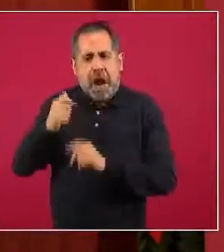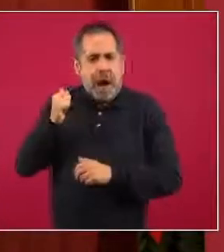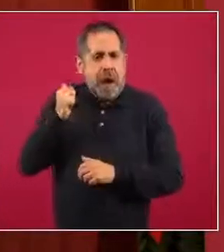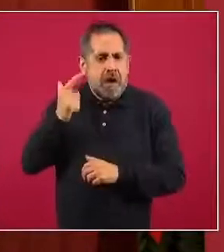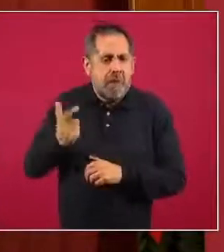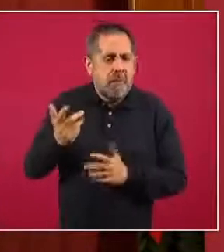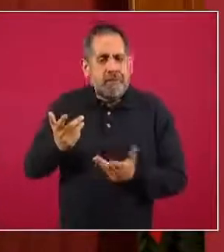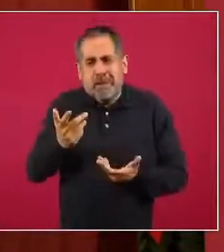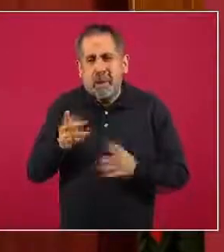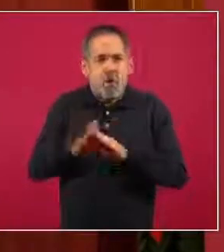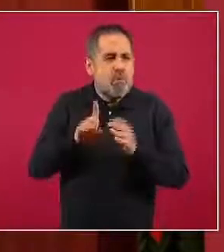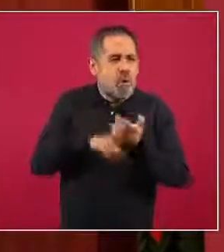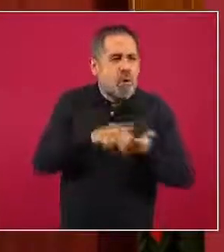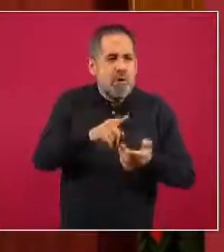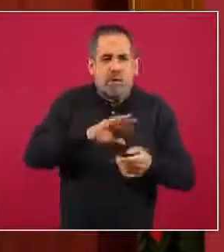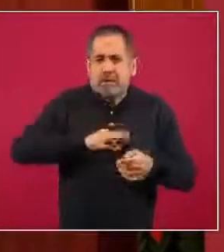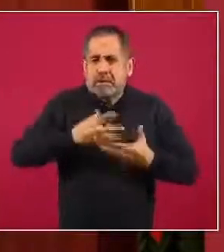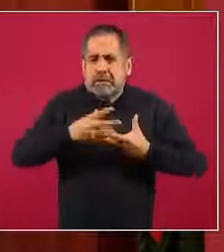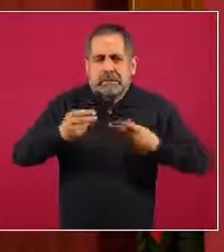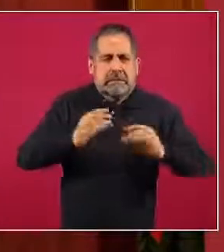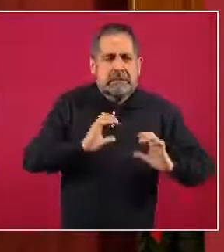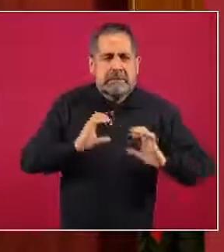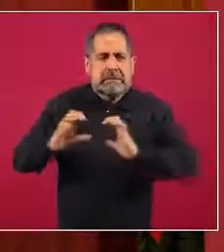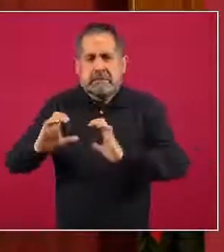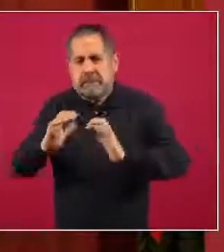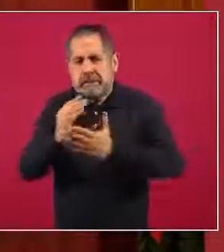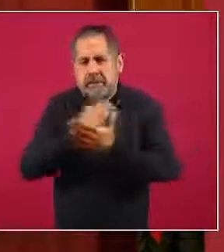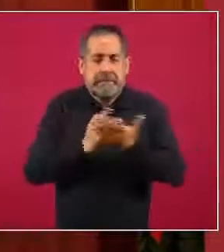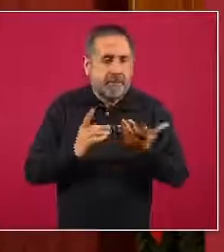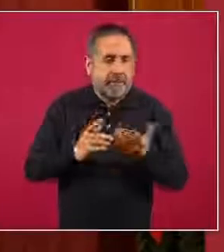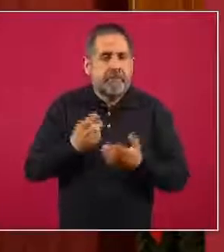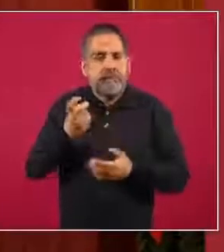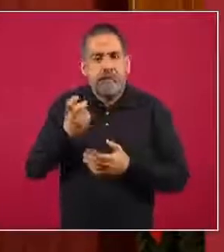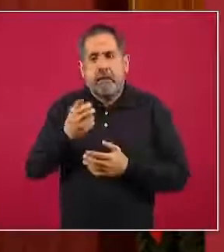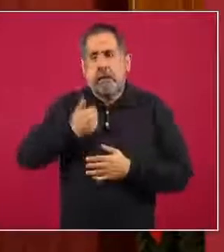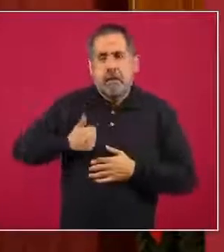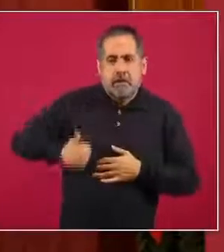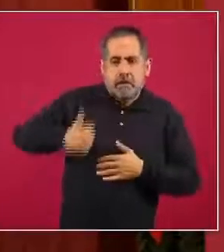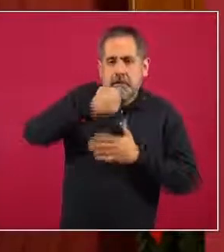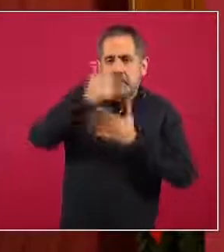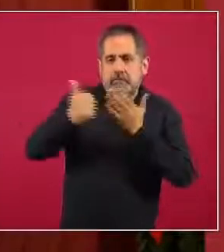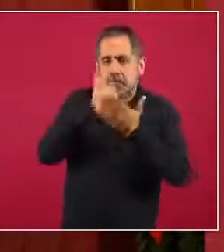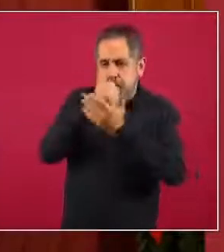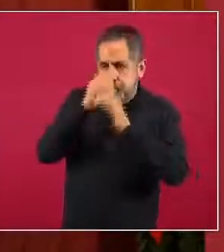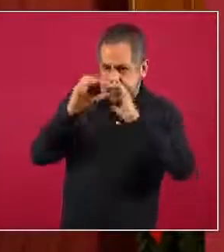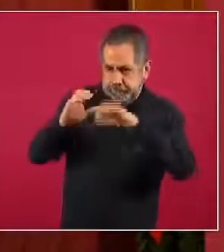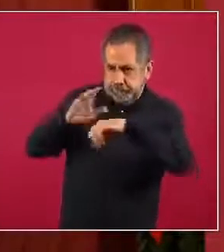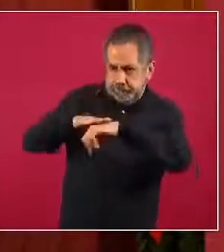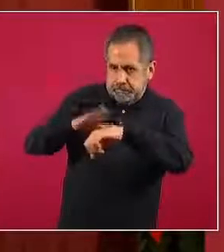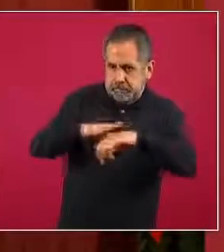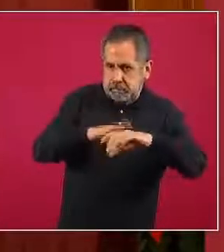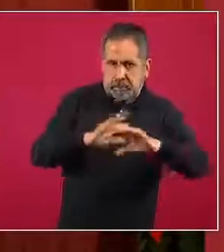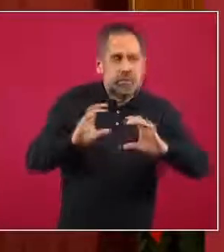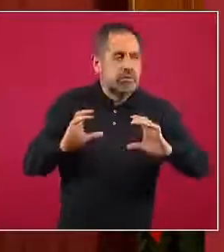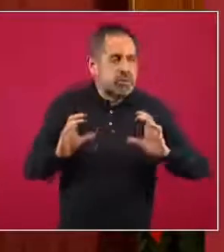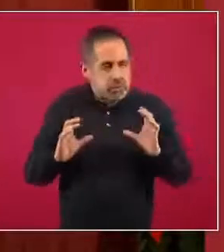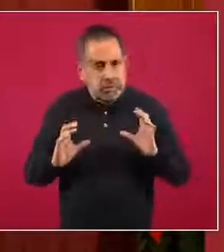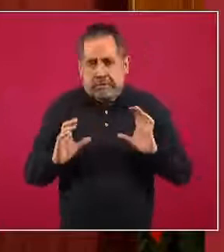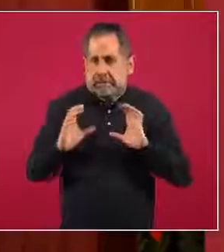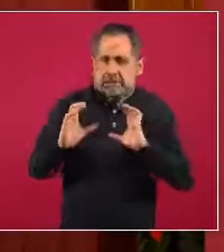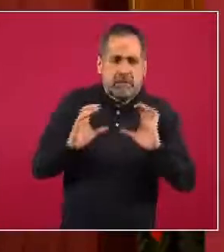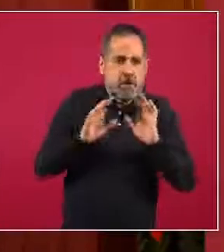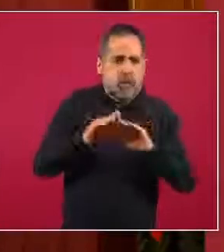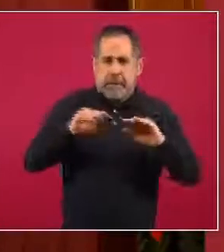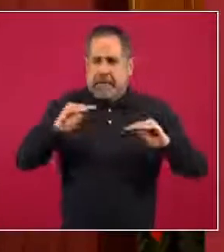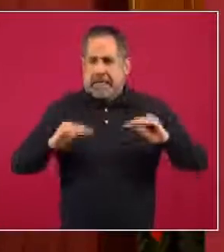transmisión. Lograr este balance en cada una de las ciudades es precisamente la llave y es el éxito que